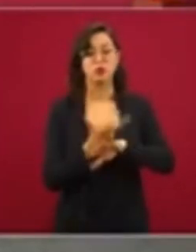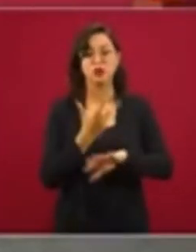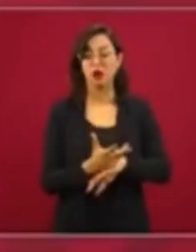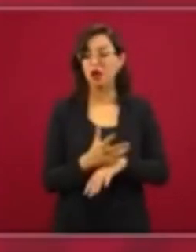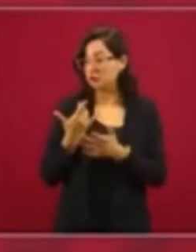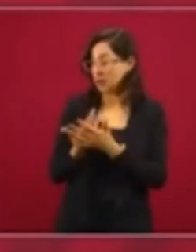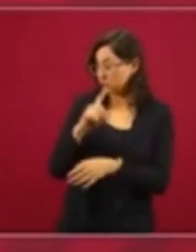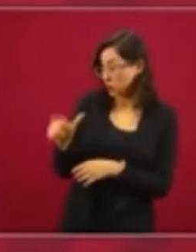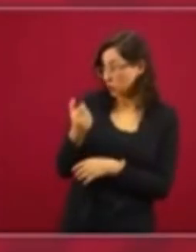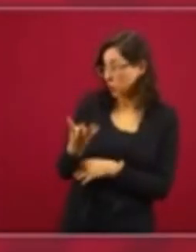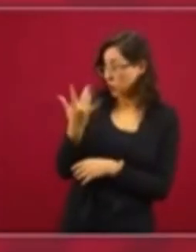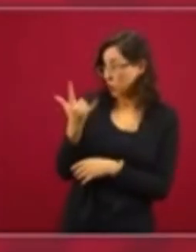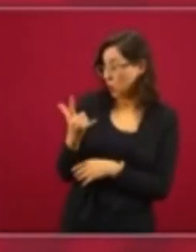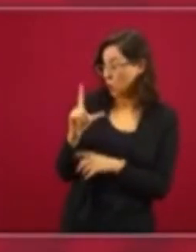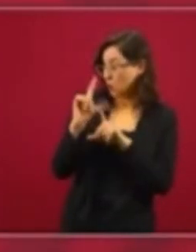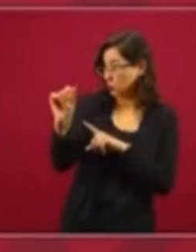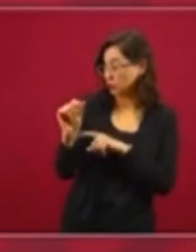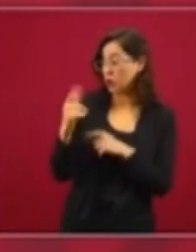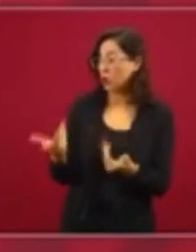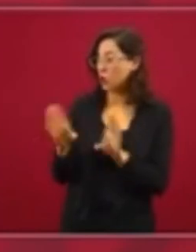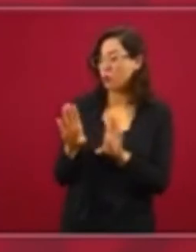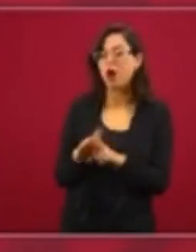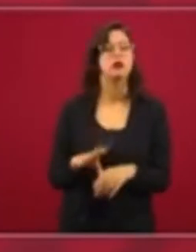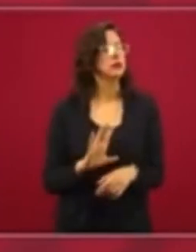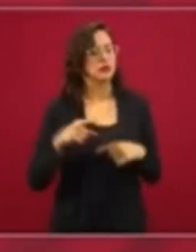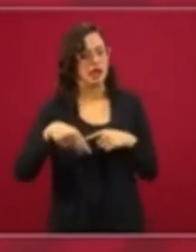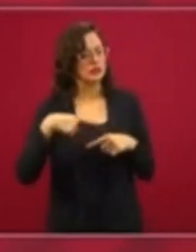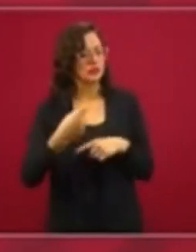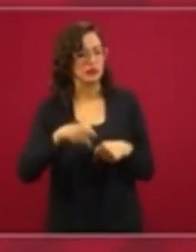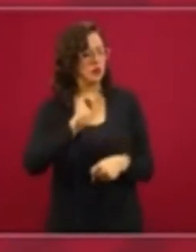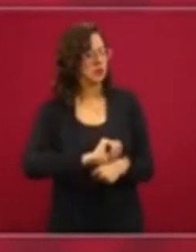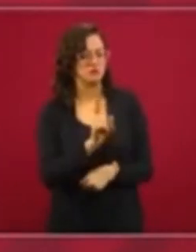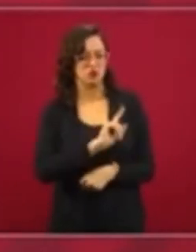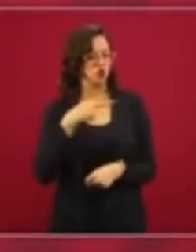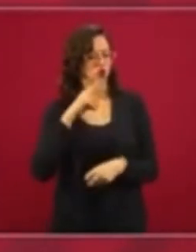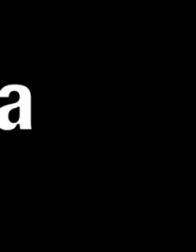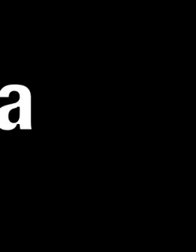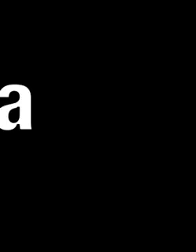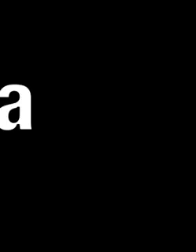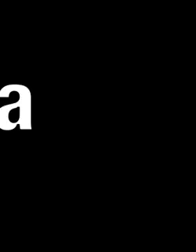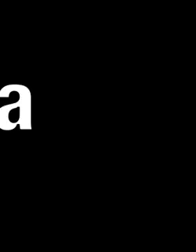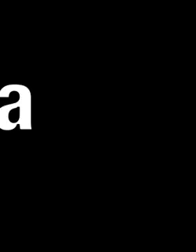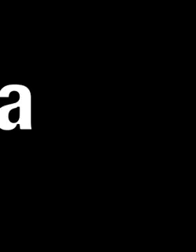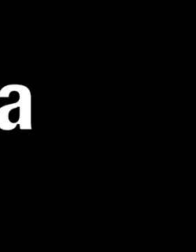no va a ser en esta semana. No va a ser de esta semana.